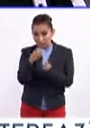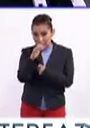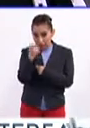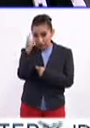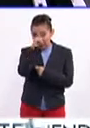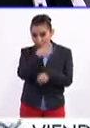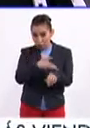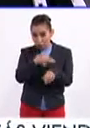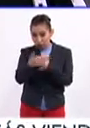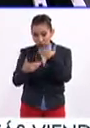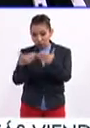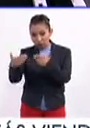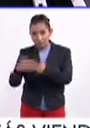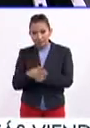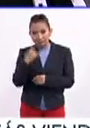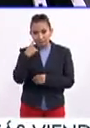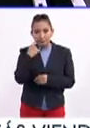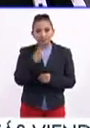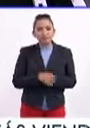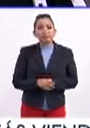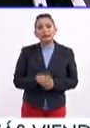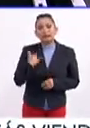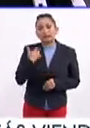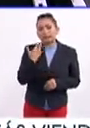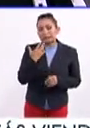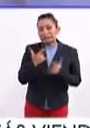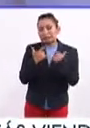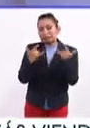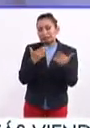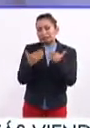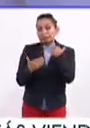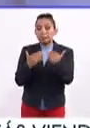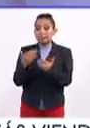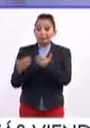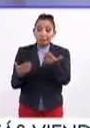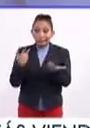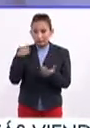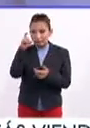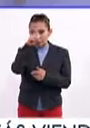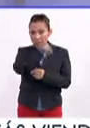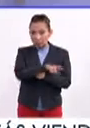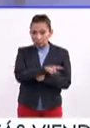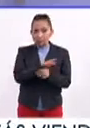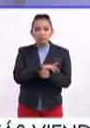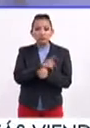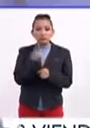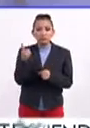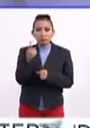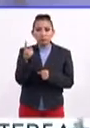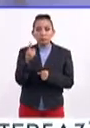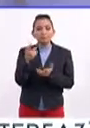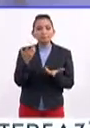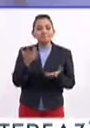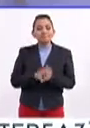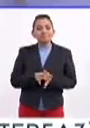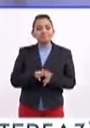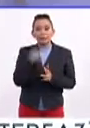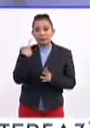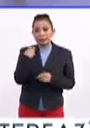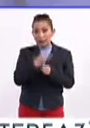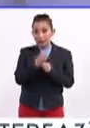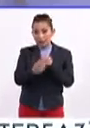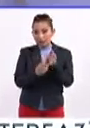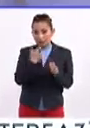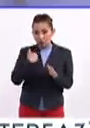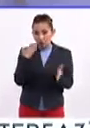Cuéntanos todo el proceso. De hecho, fue un proceso un poco difícil, porque es la, fue la